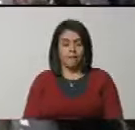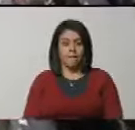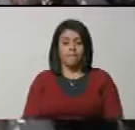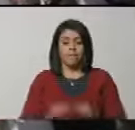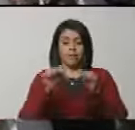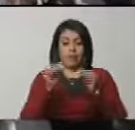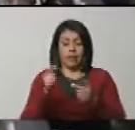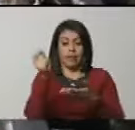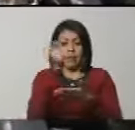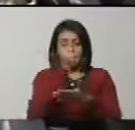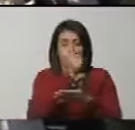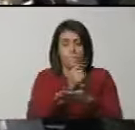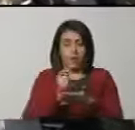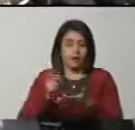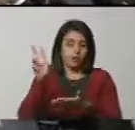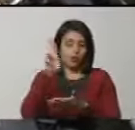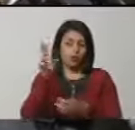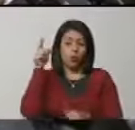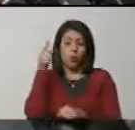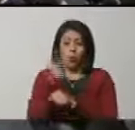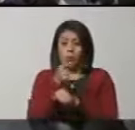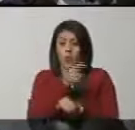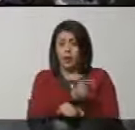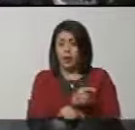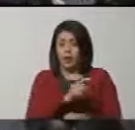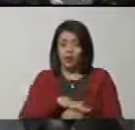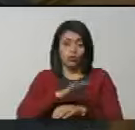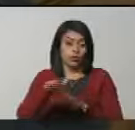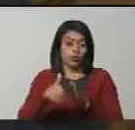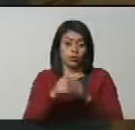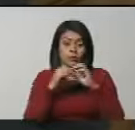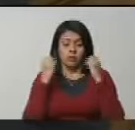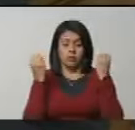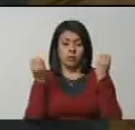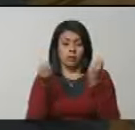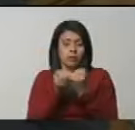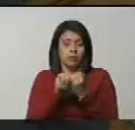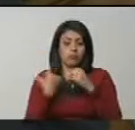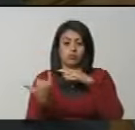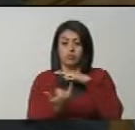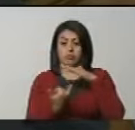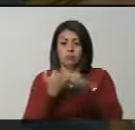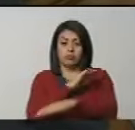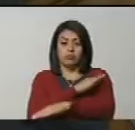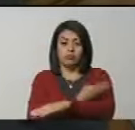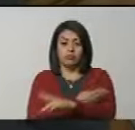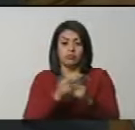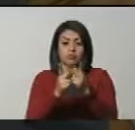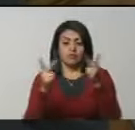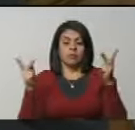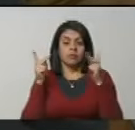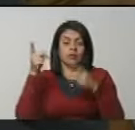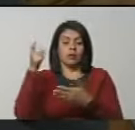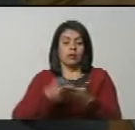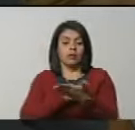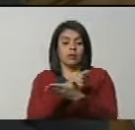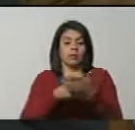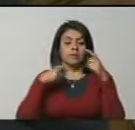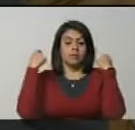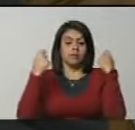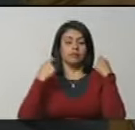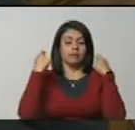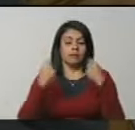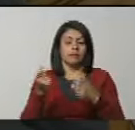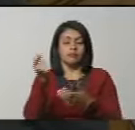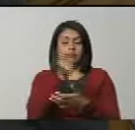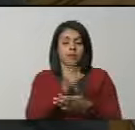Este mapa será de uso obligatorio por parte de todos los órganos y entes del poder público. Se prohíbe la publicación